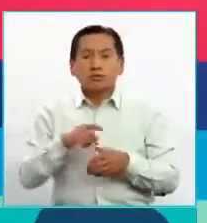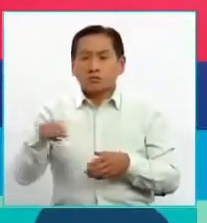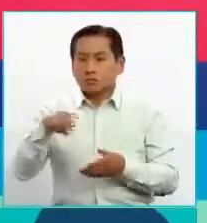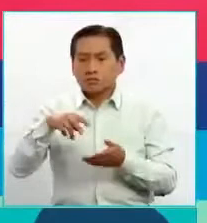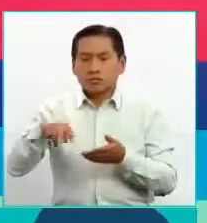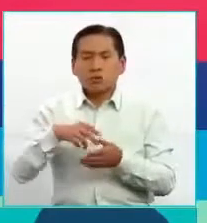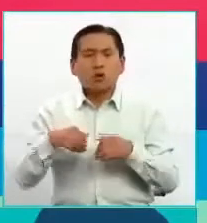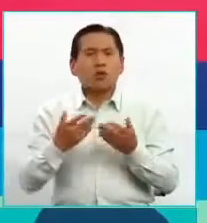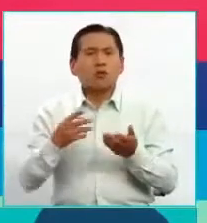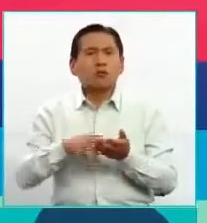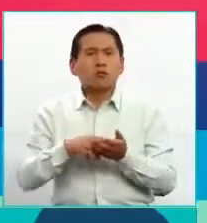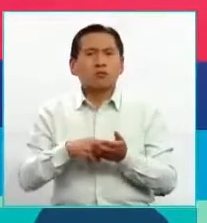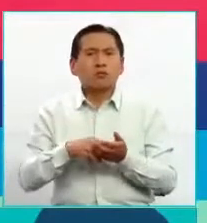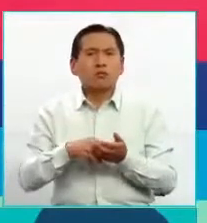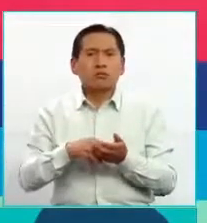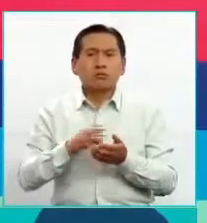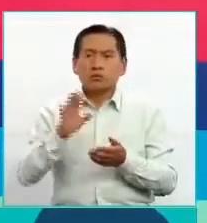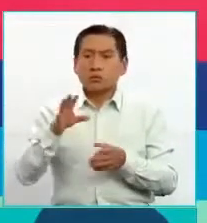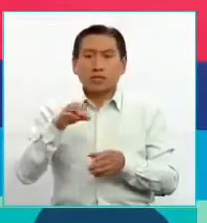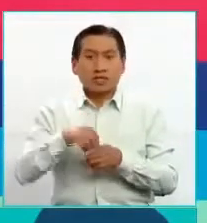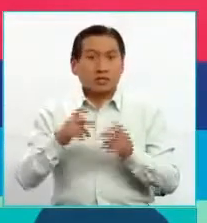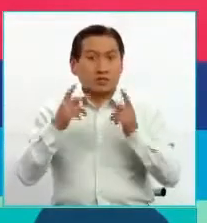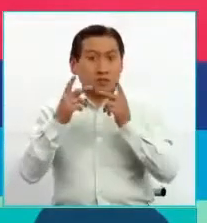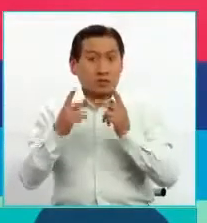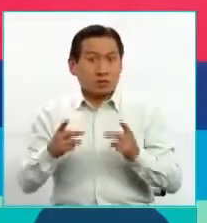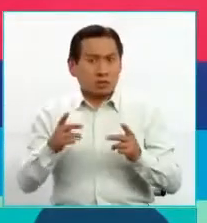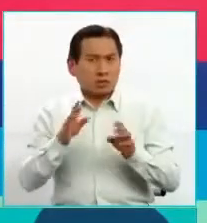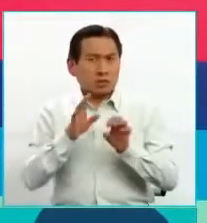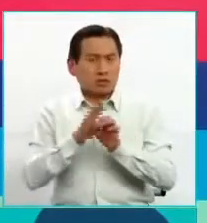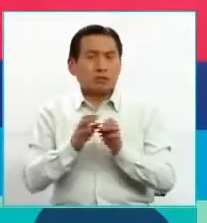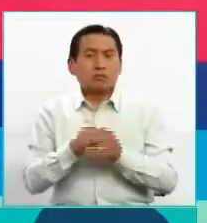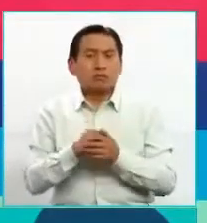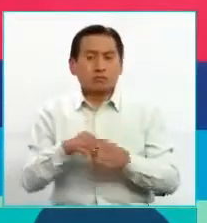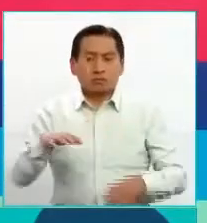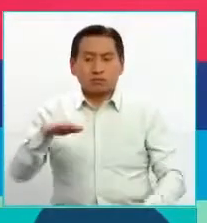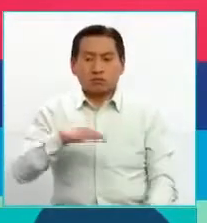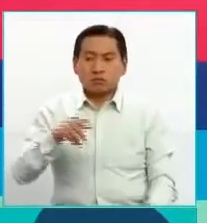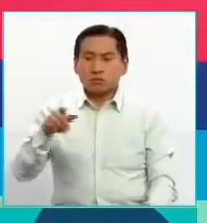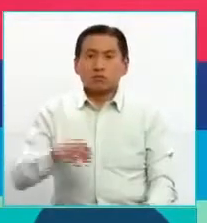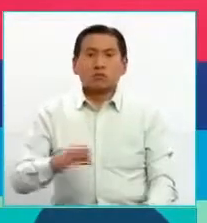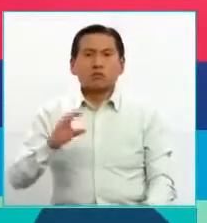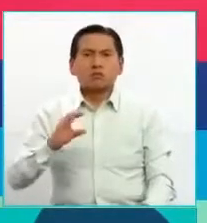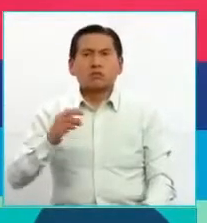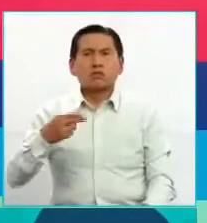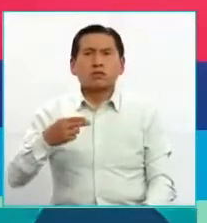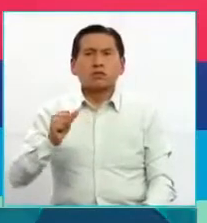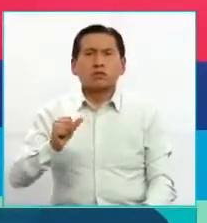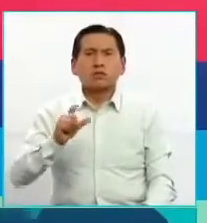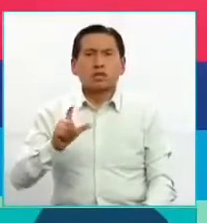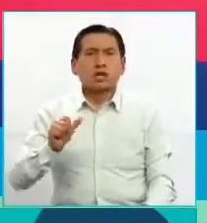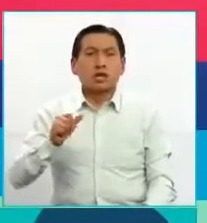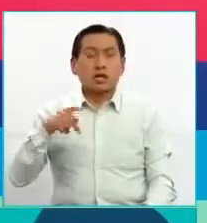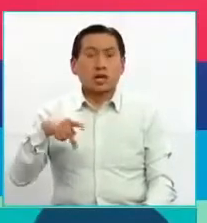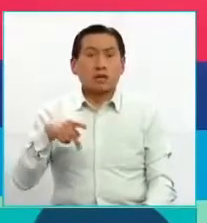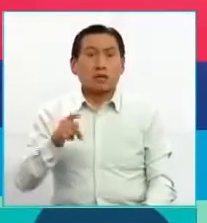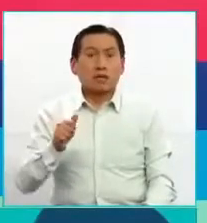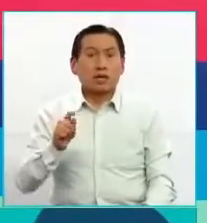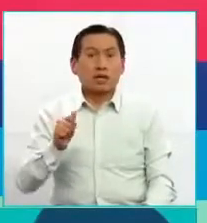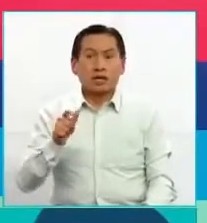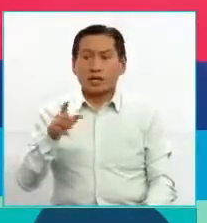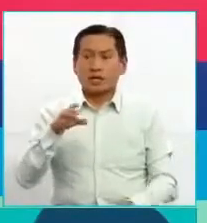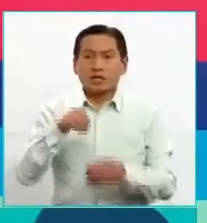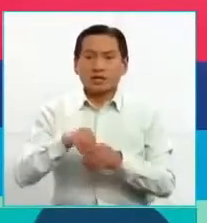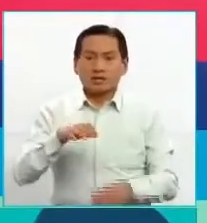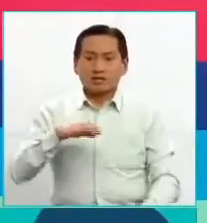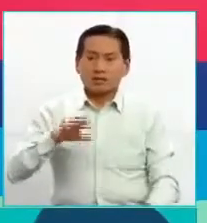baile, por ejemplo, yo estuve en el departamento de Potosí, municipio de Chayapata, específicamente en Gagachaca,